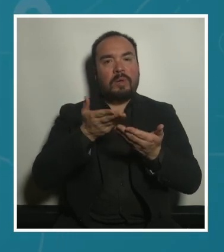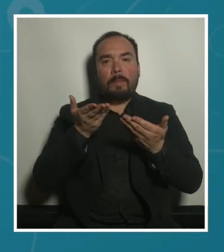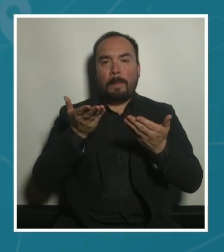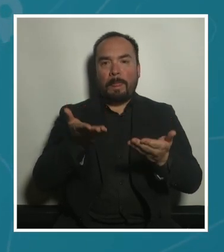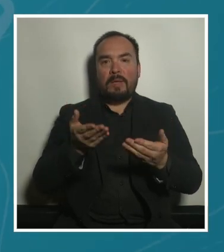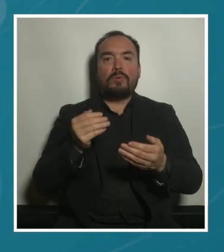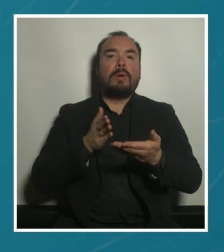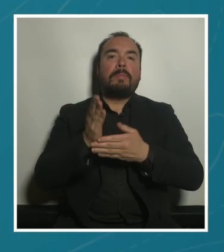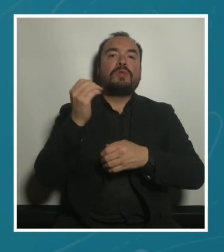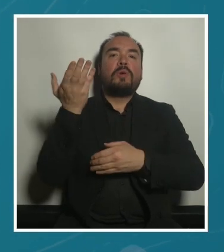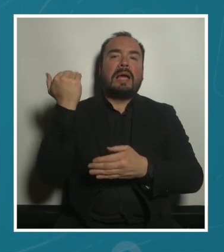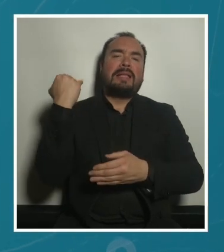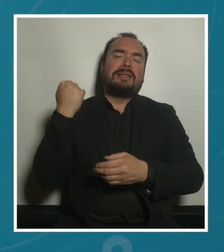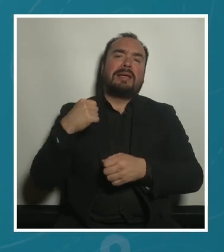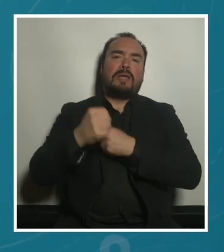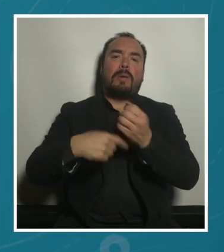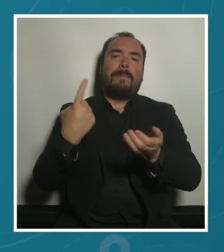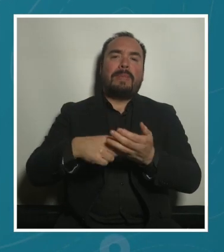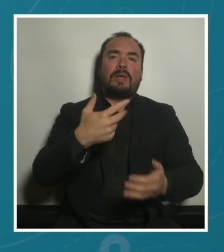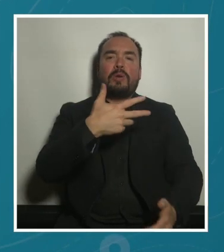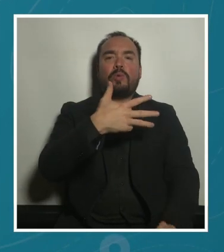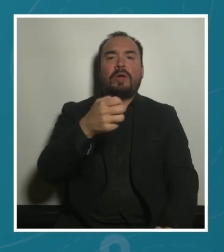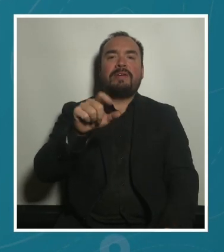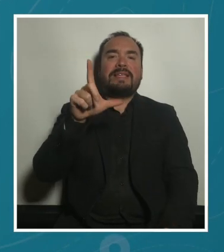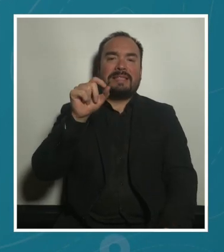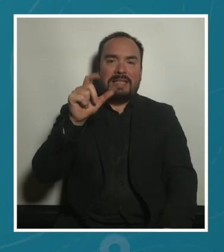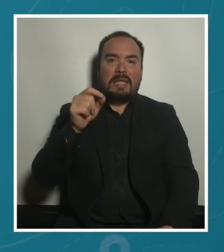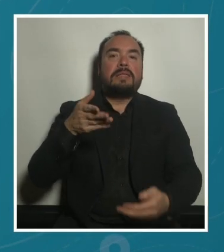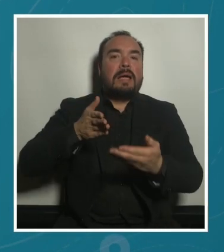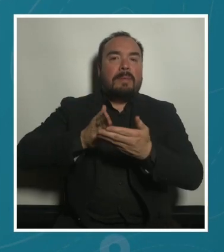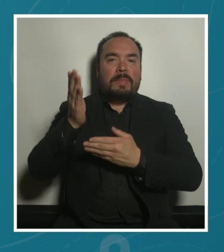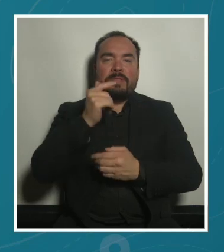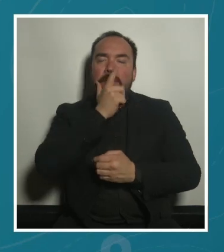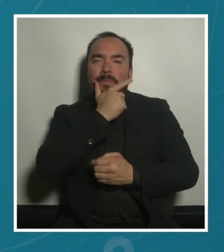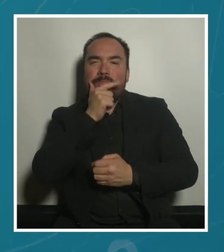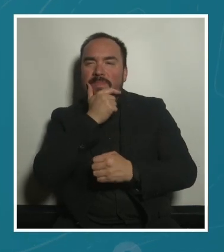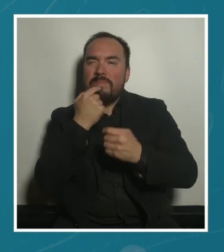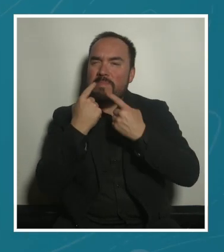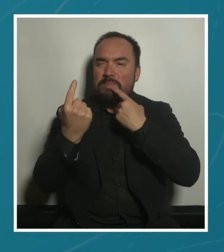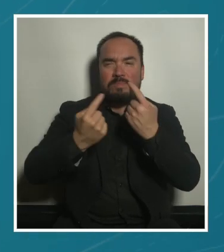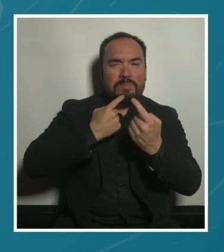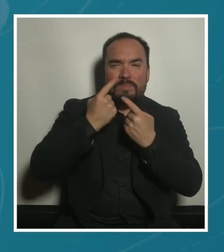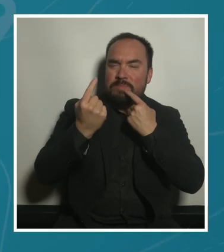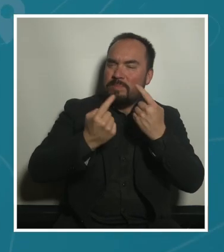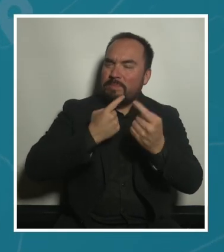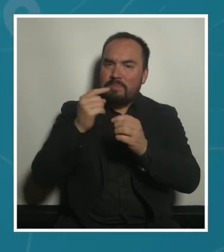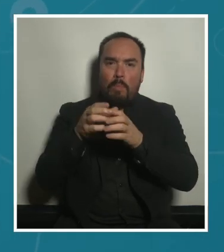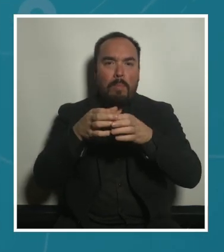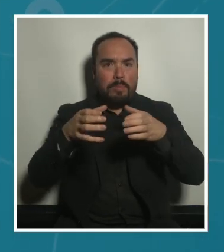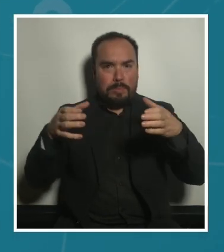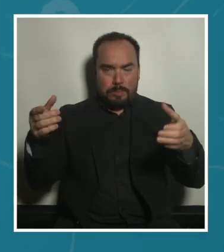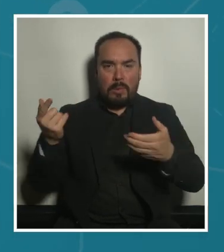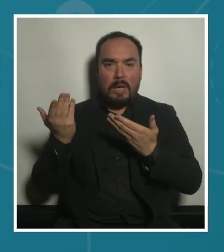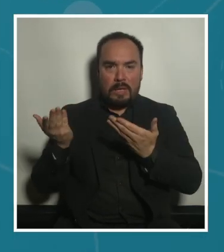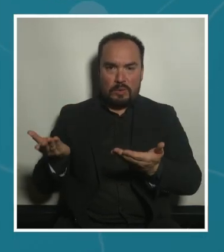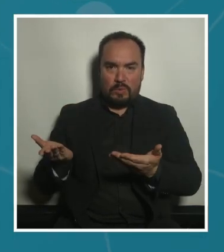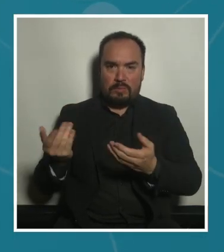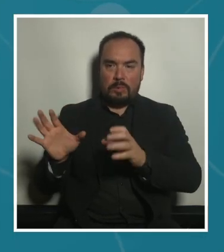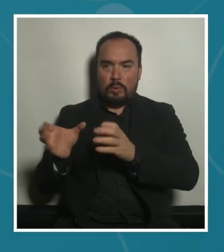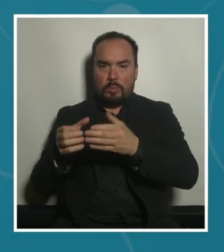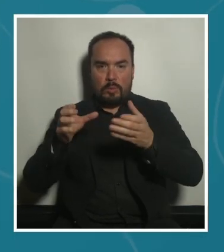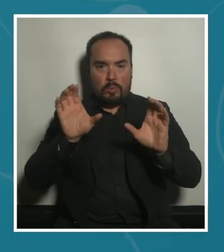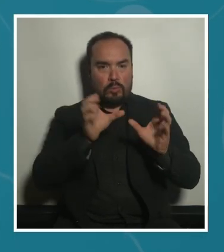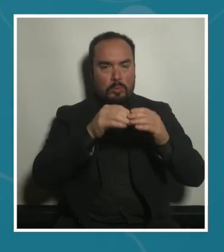de los años 70 estaban cuestionando y que decían que esta dicotomía no es una